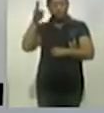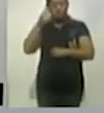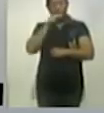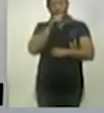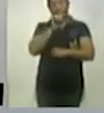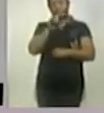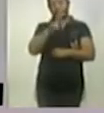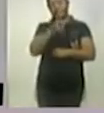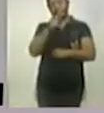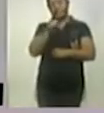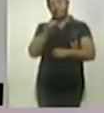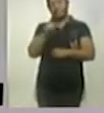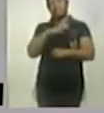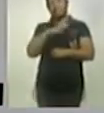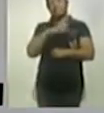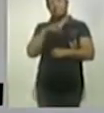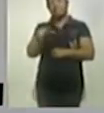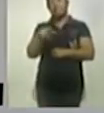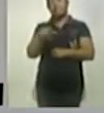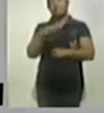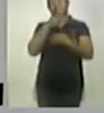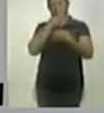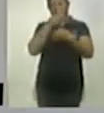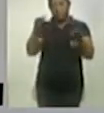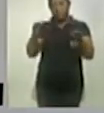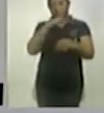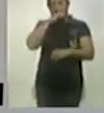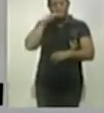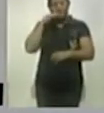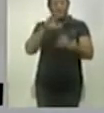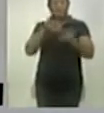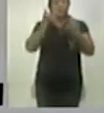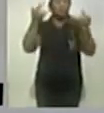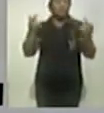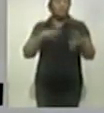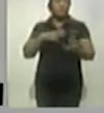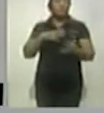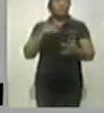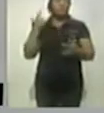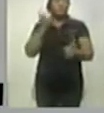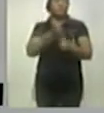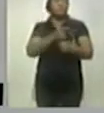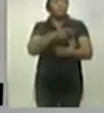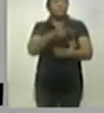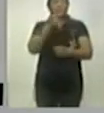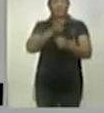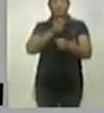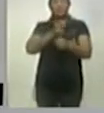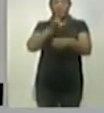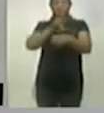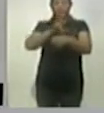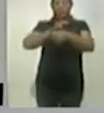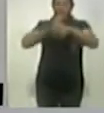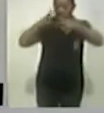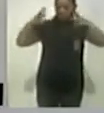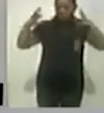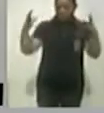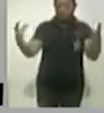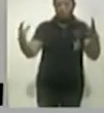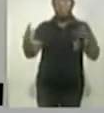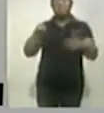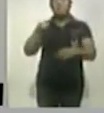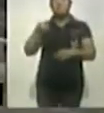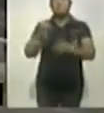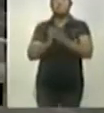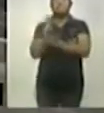Unidos y el Museo Nacional de Historia Natural de Chile descubrieron en la Antártida el segundo huevo más grande de la historia y el más grande de la era de